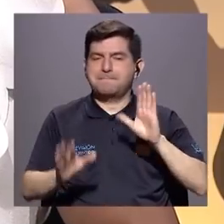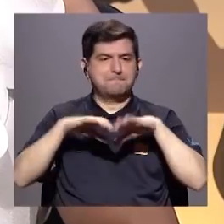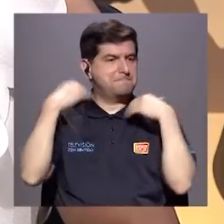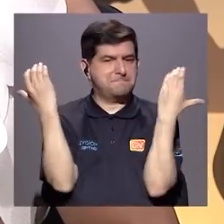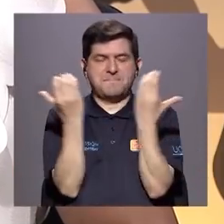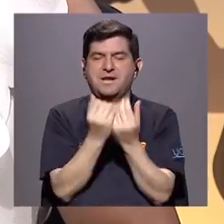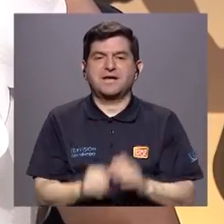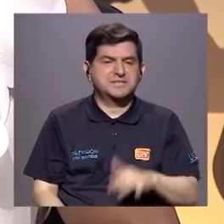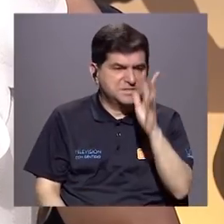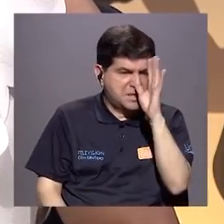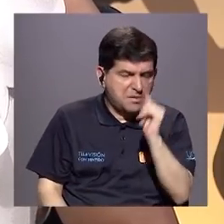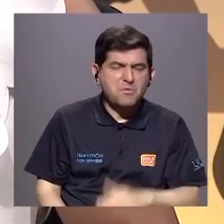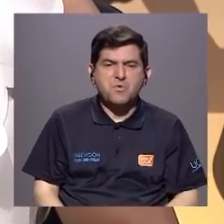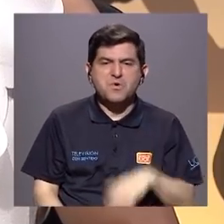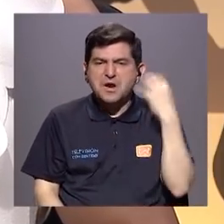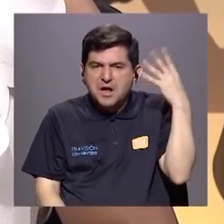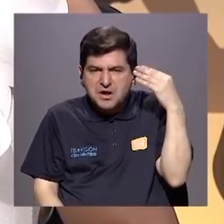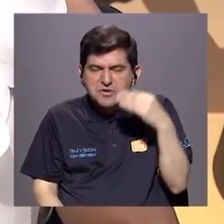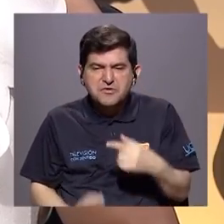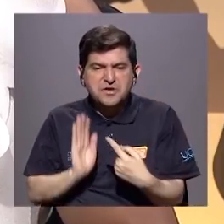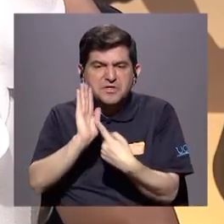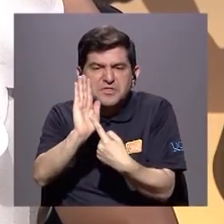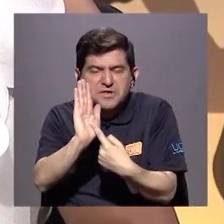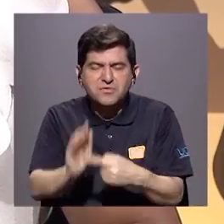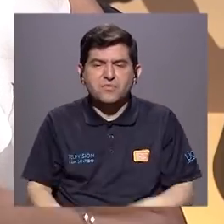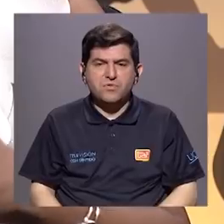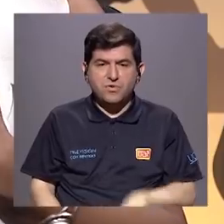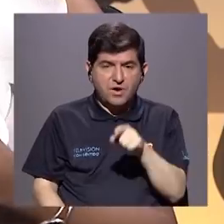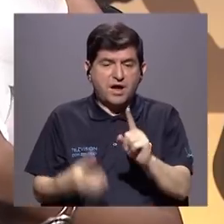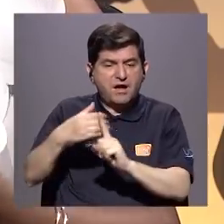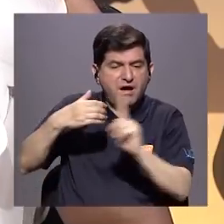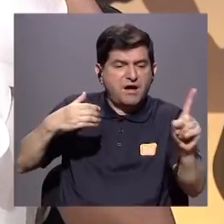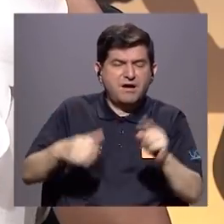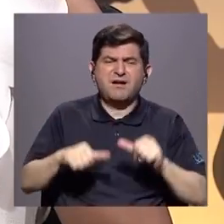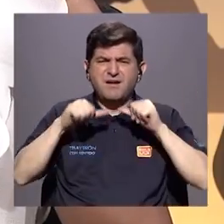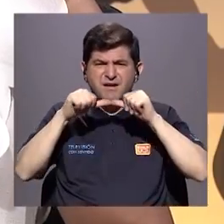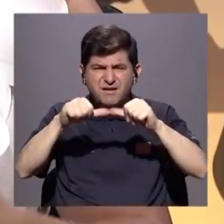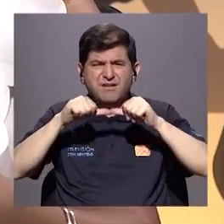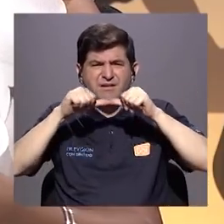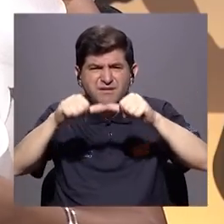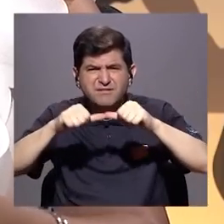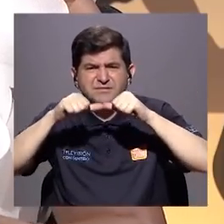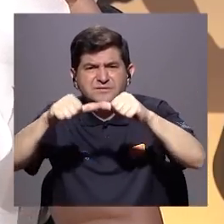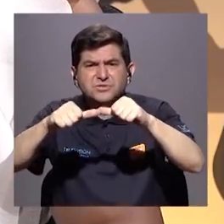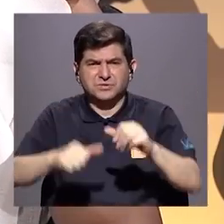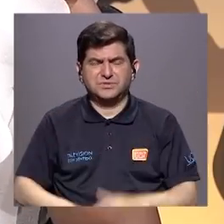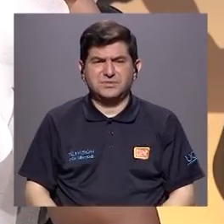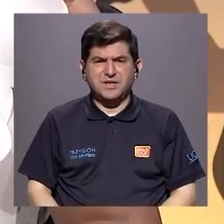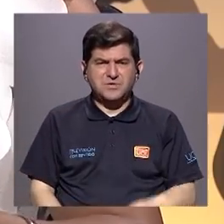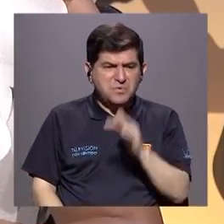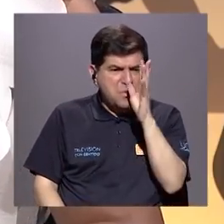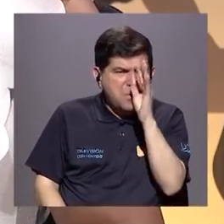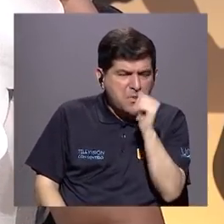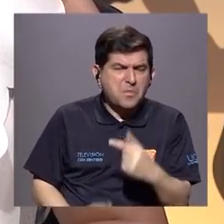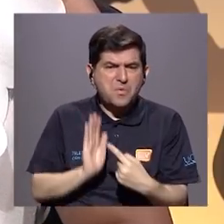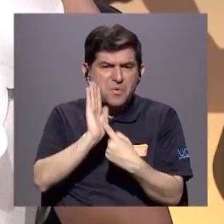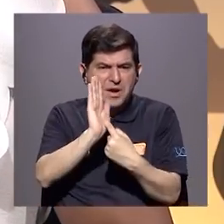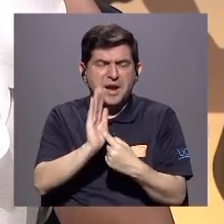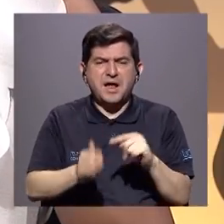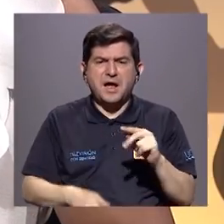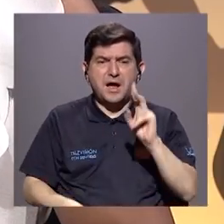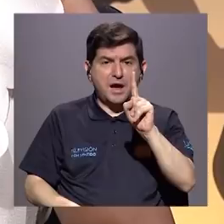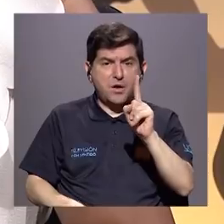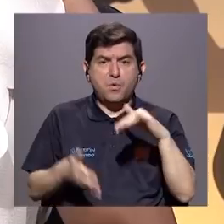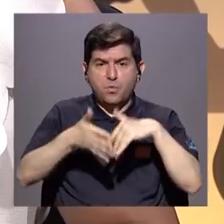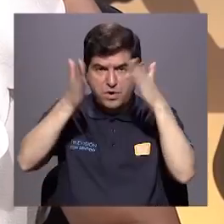en mi clase. La burla, la ridiculización, el aislamiento, el estar continuamente haciendo mofa o señalamiento